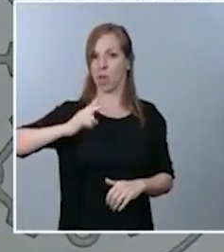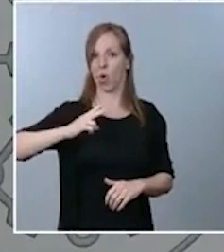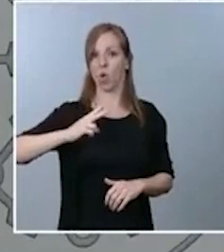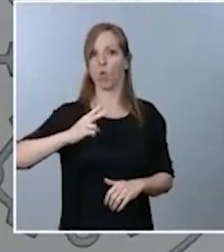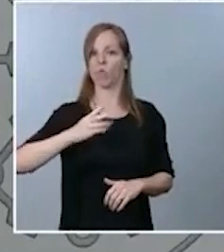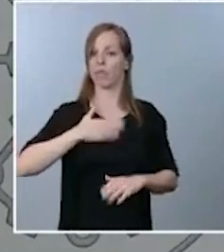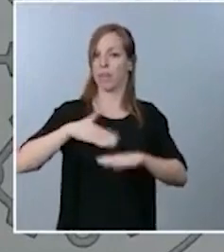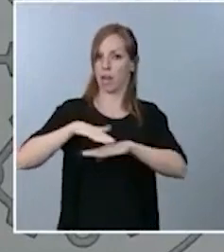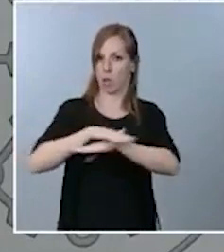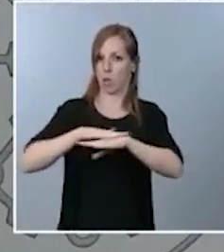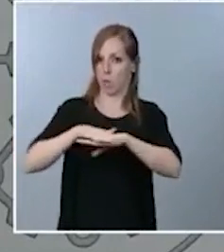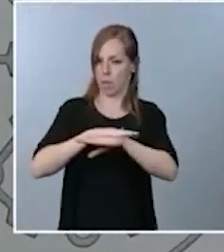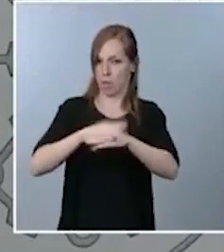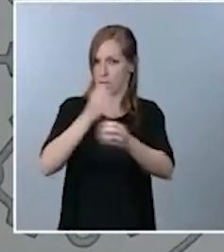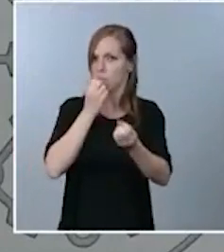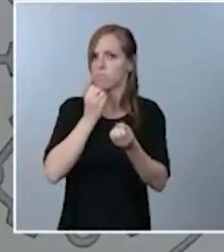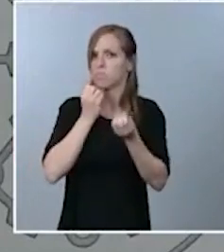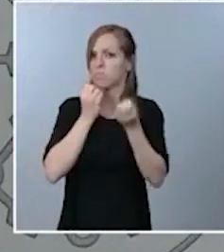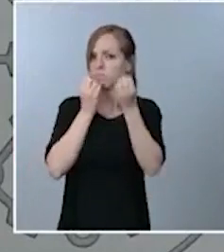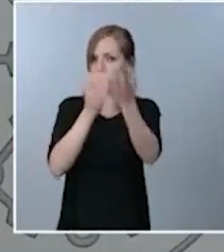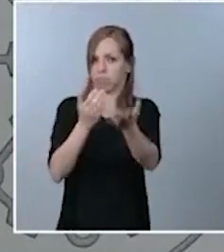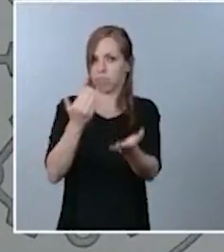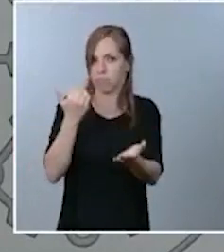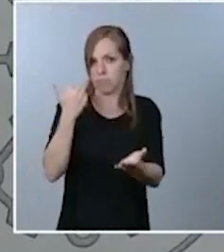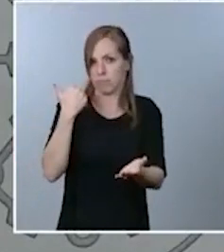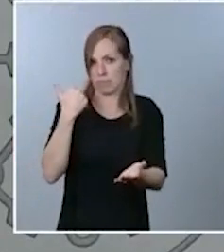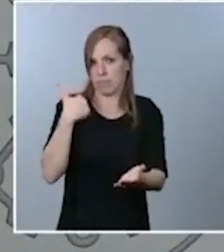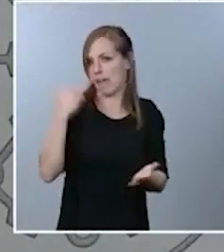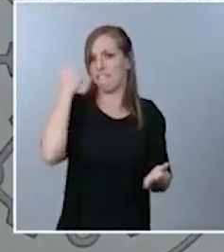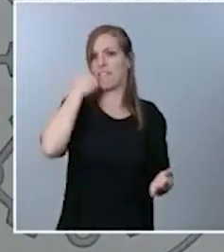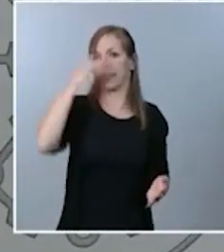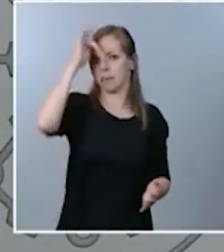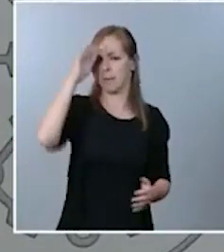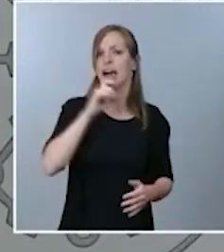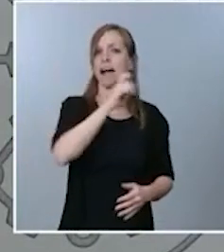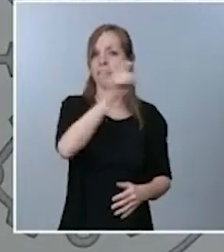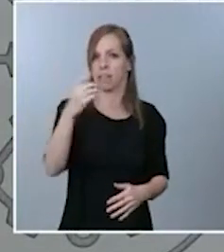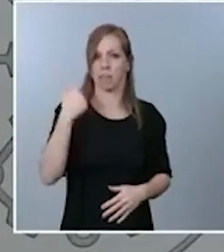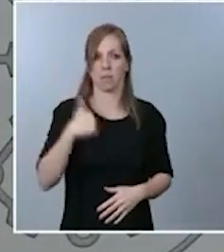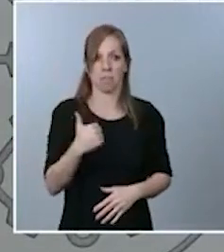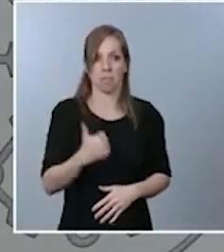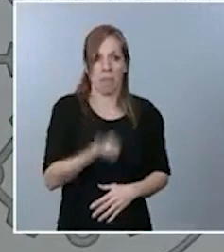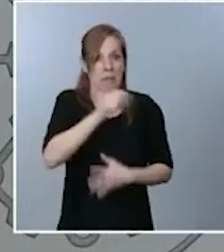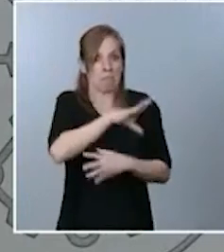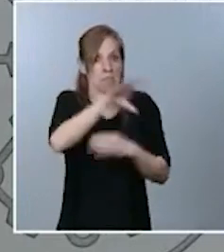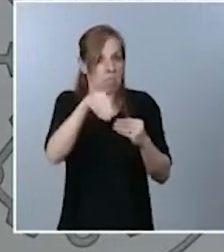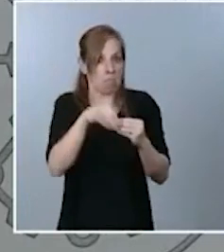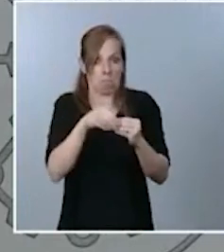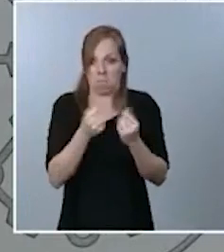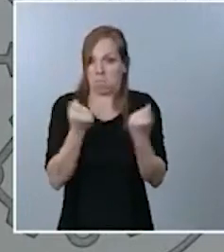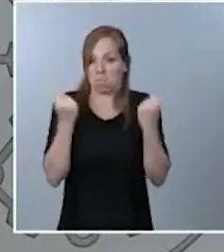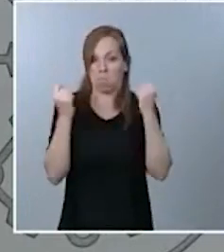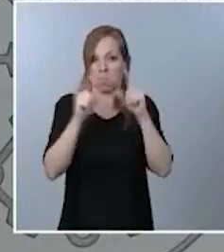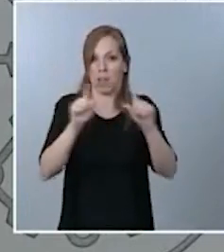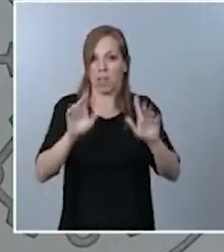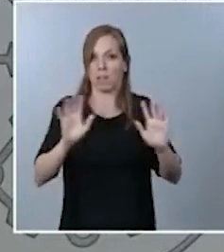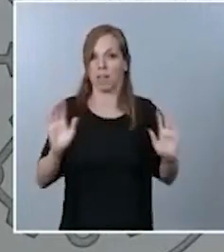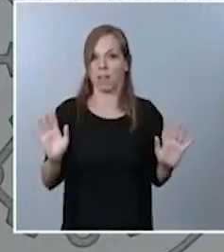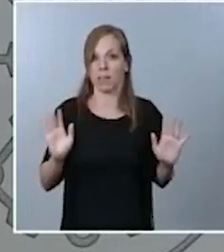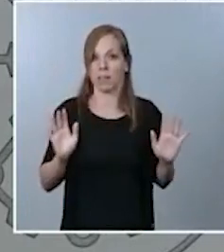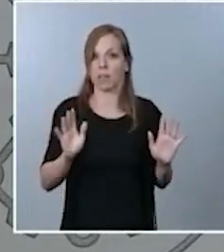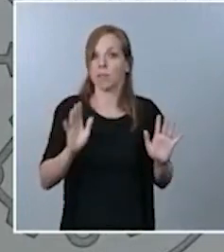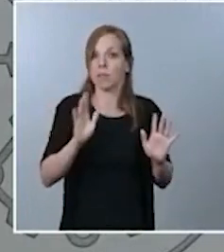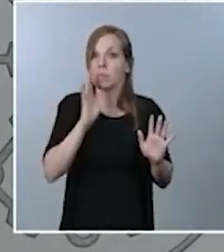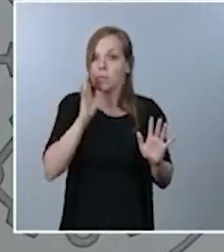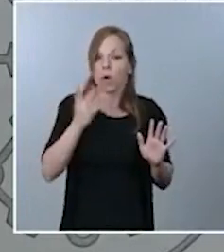informando a lo largo de este fin de semana. Hay poco más que añadir respecto a esa cuestión, una tarea que nos